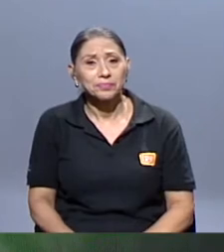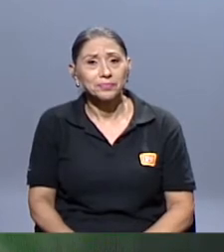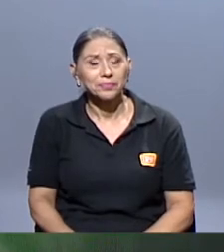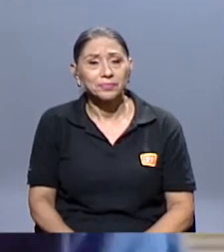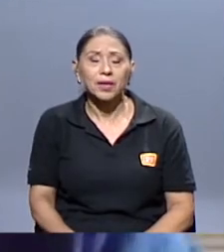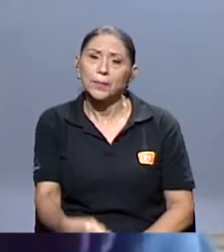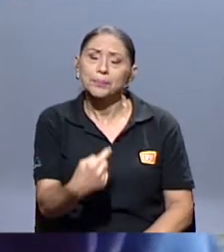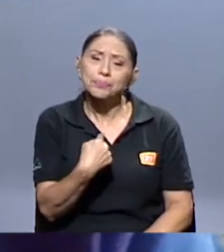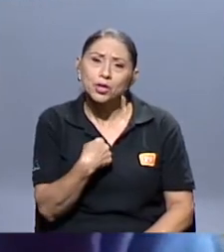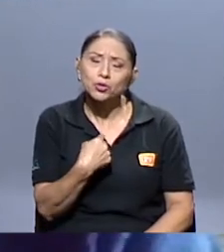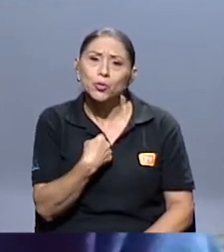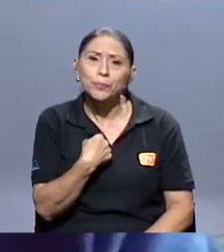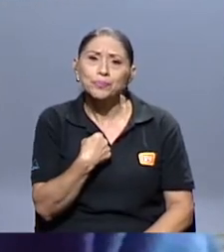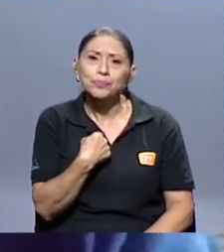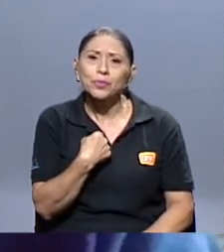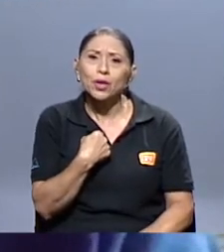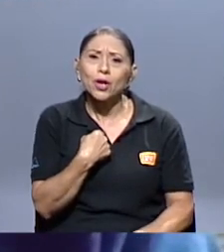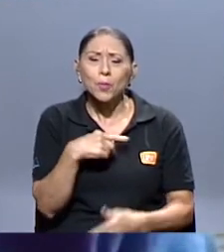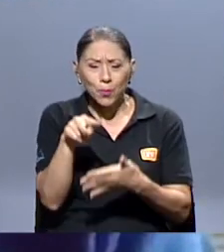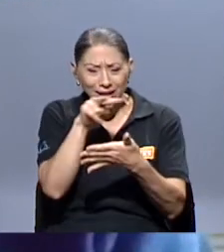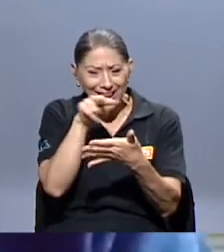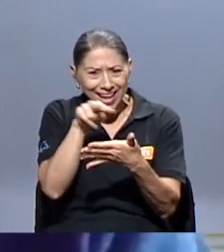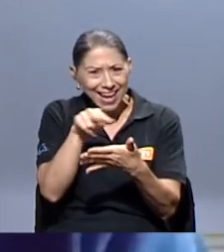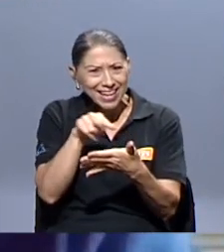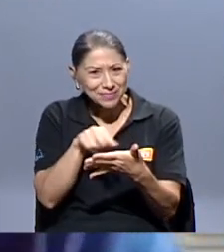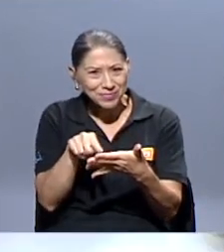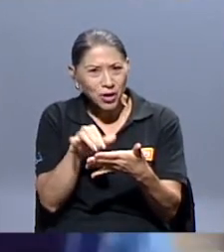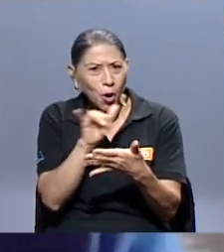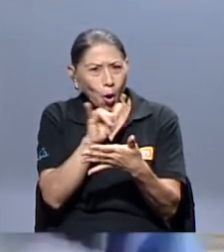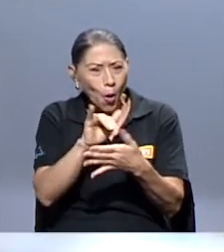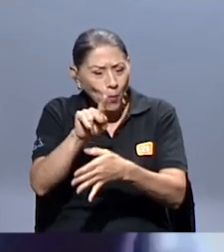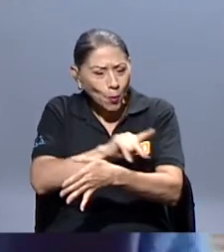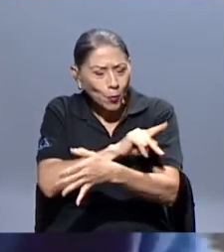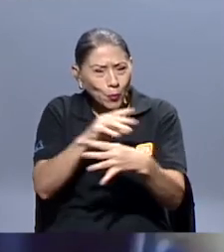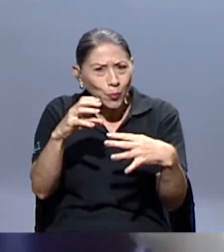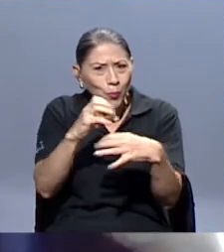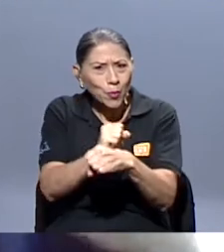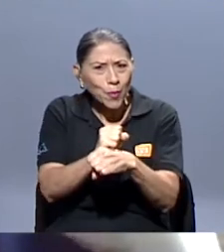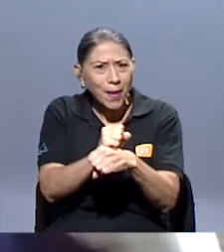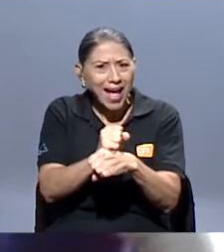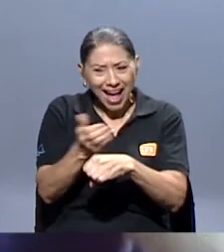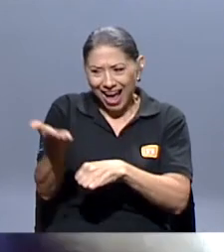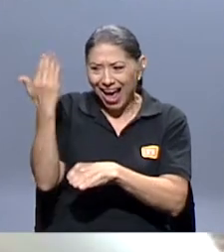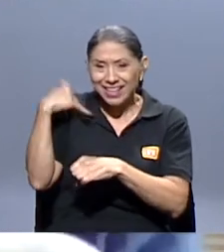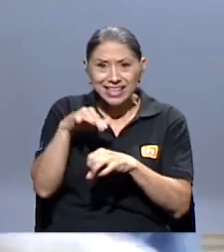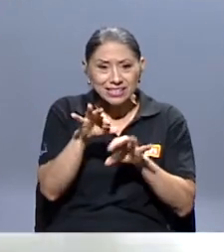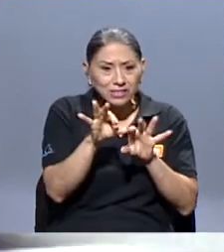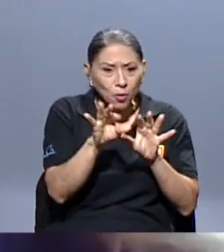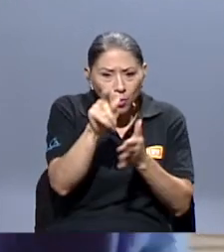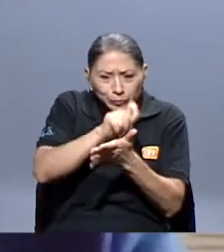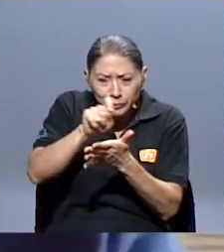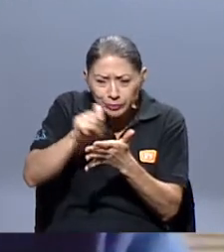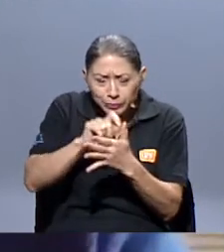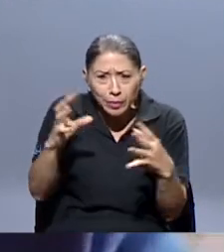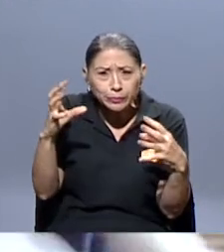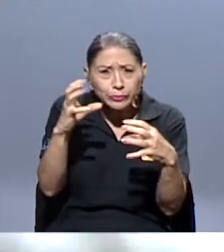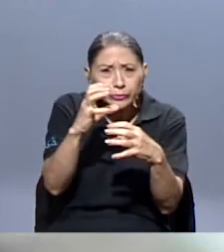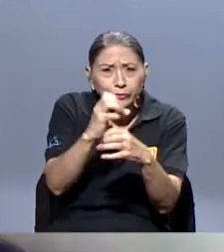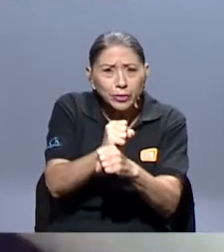Yo voy a leer como unas rimas parte del rap de la preselección con la que hicimos nuestra